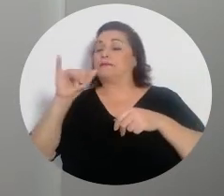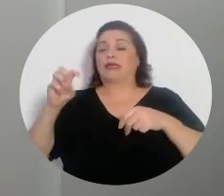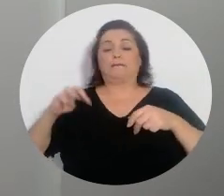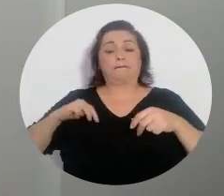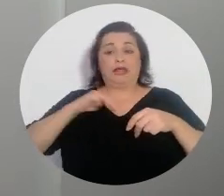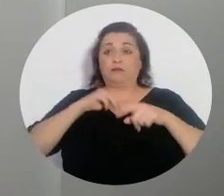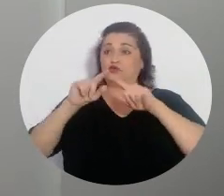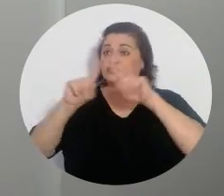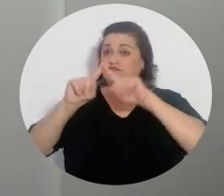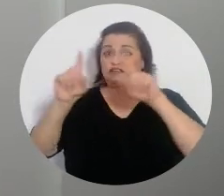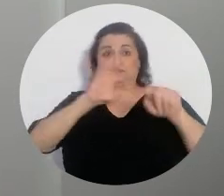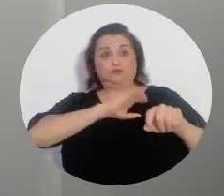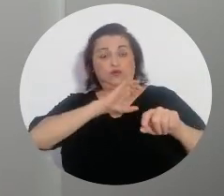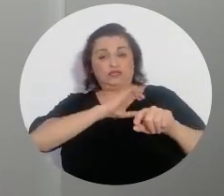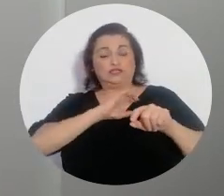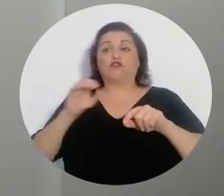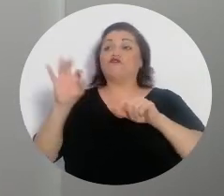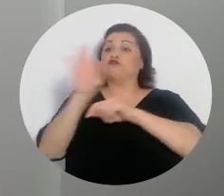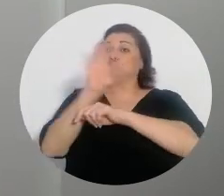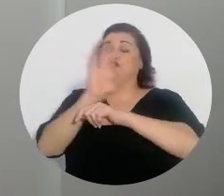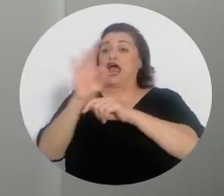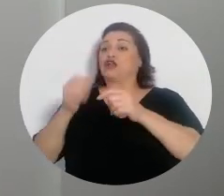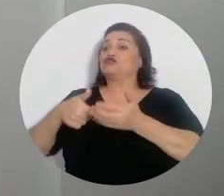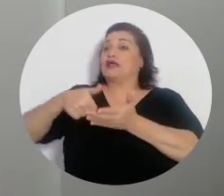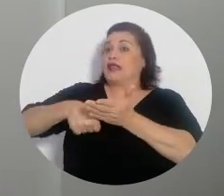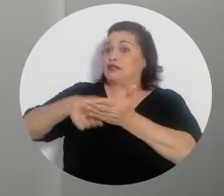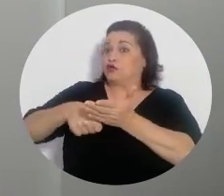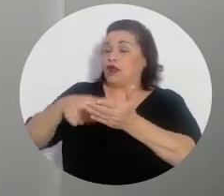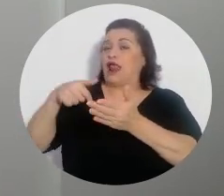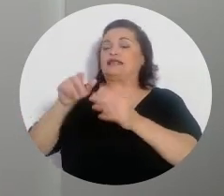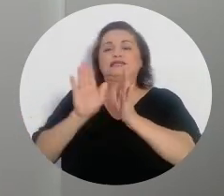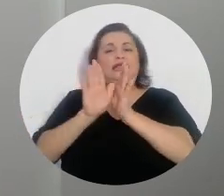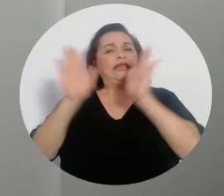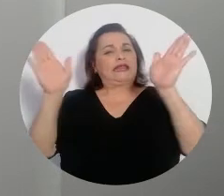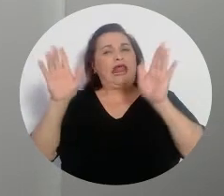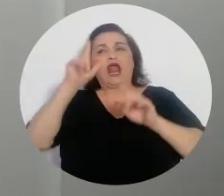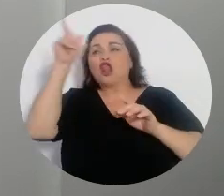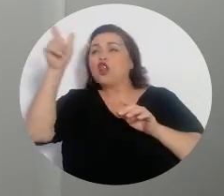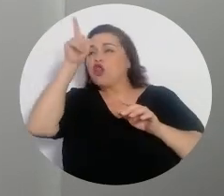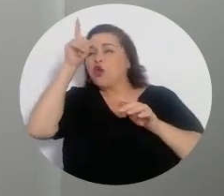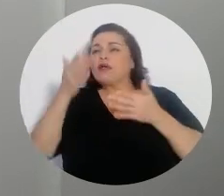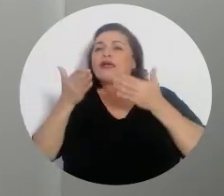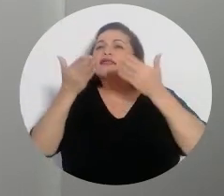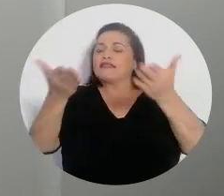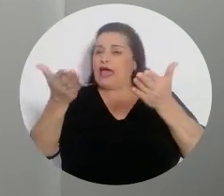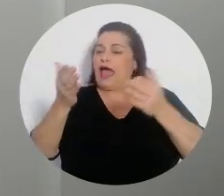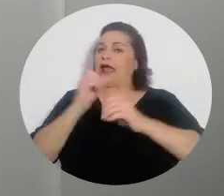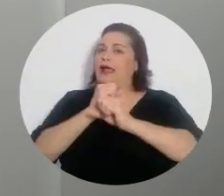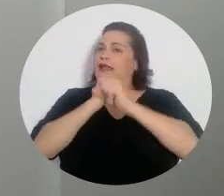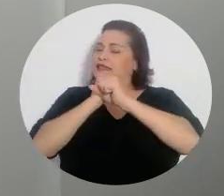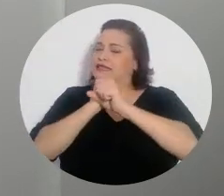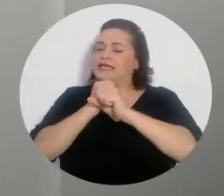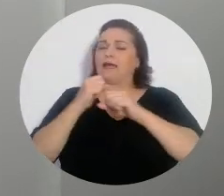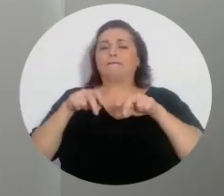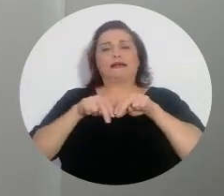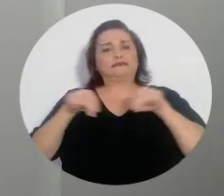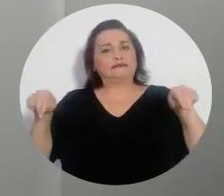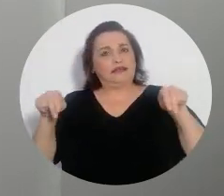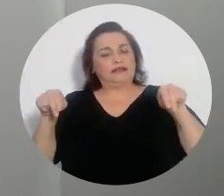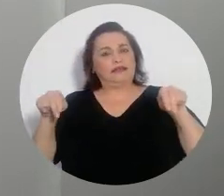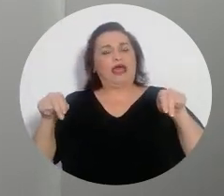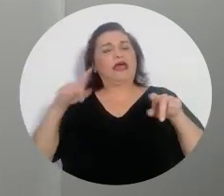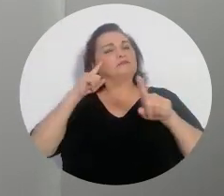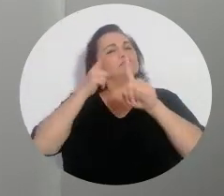las diversas fuerzas de policía y los funcionarios electorales, en general, como una lógica de dar garantía de imparcialidad y neutralidad